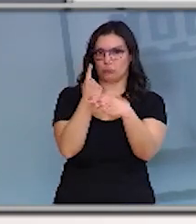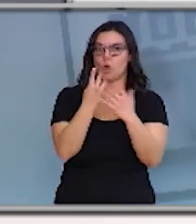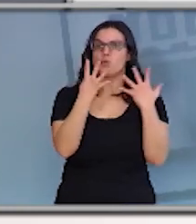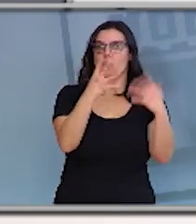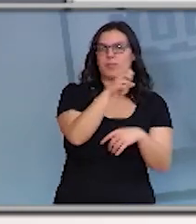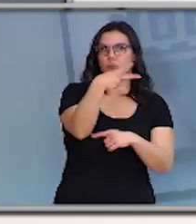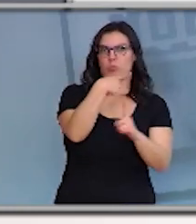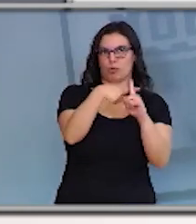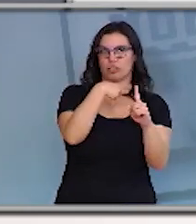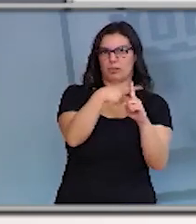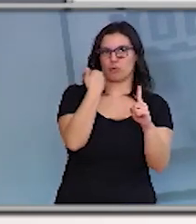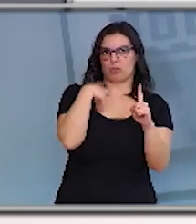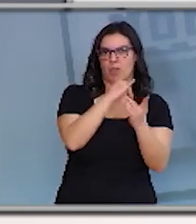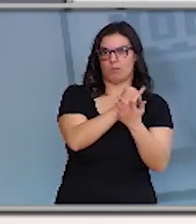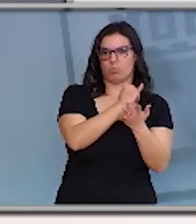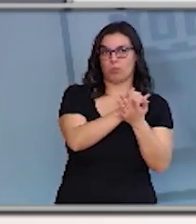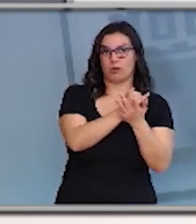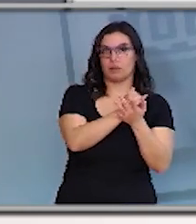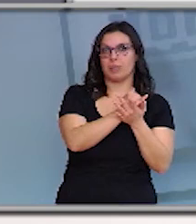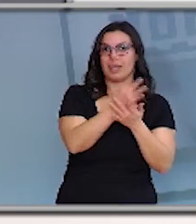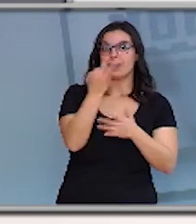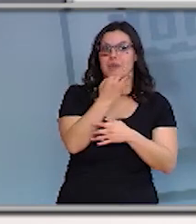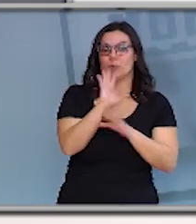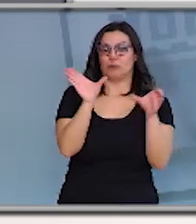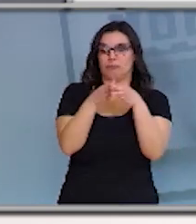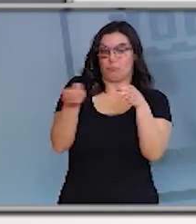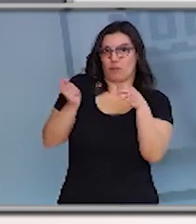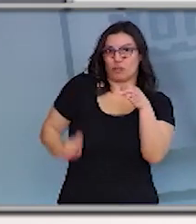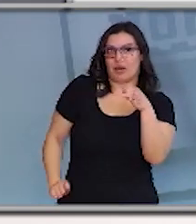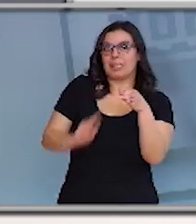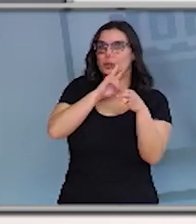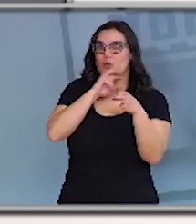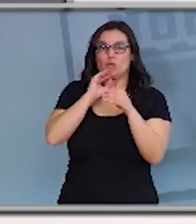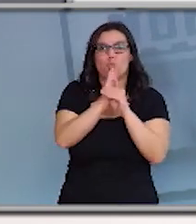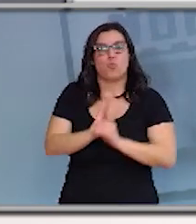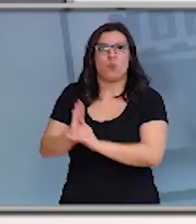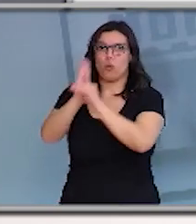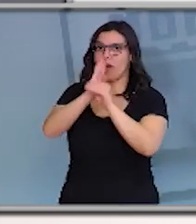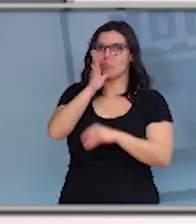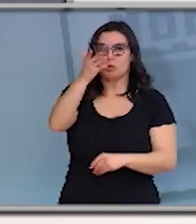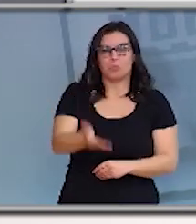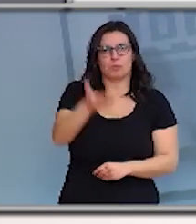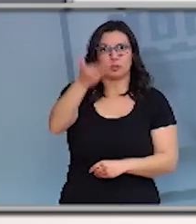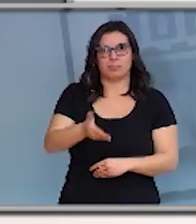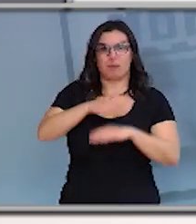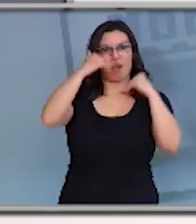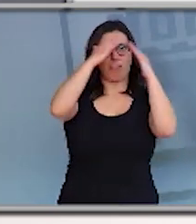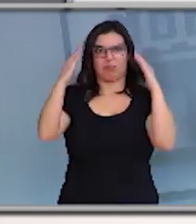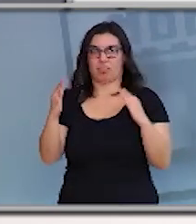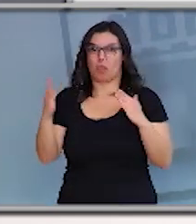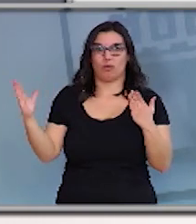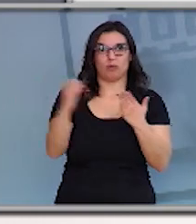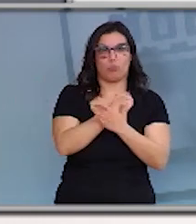positivos e tenemos que preservar nosos equipos profesionales porque son absolutamente claves para dar respuestas. Tenemos